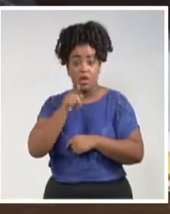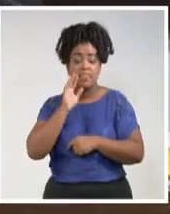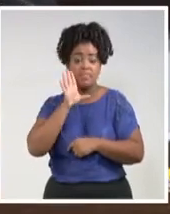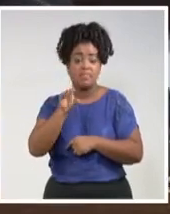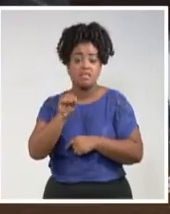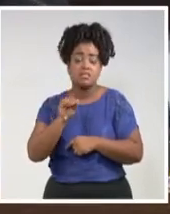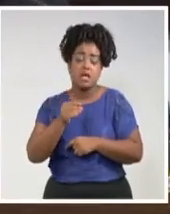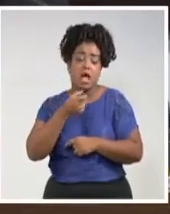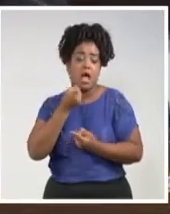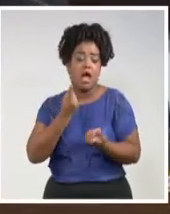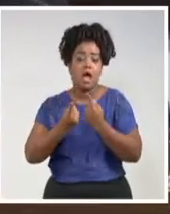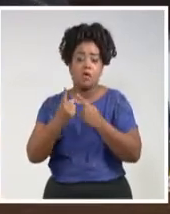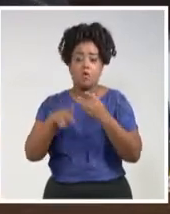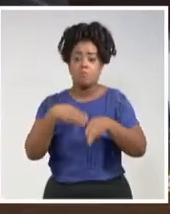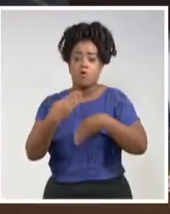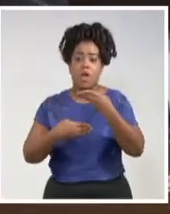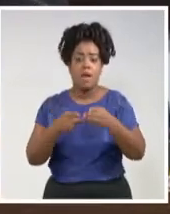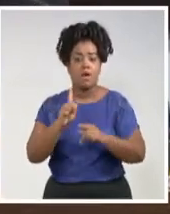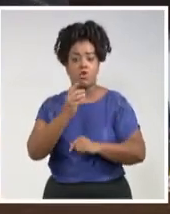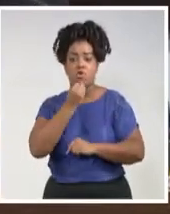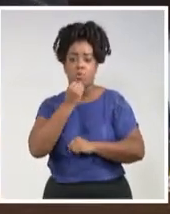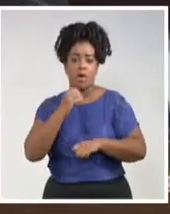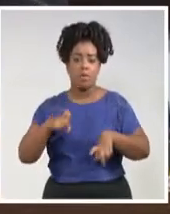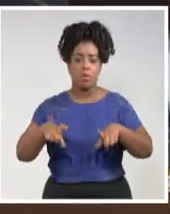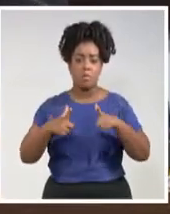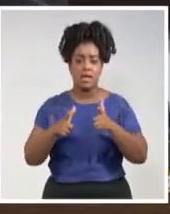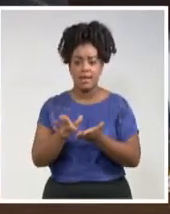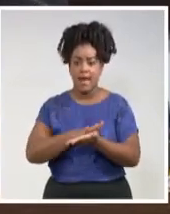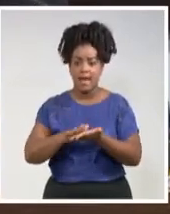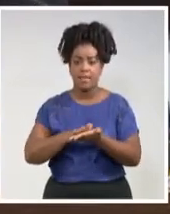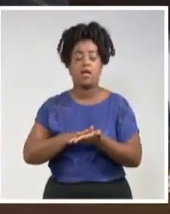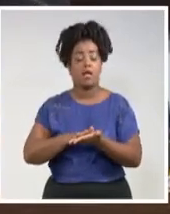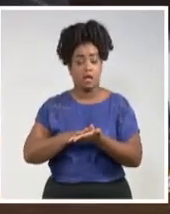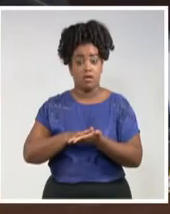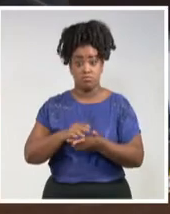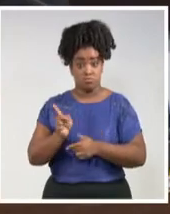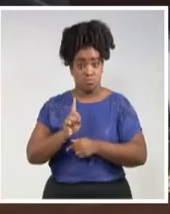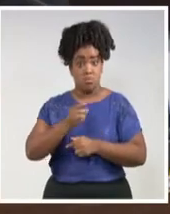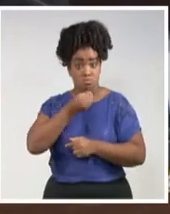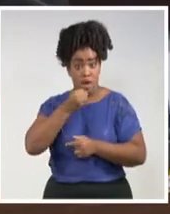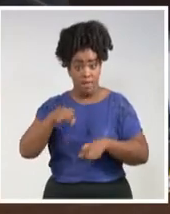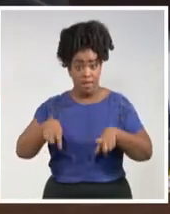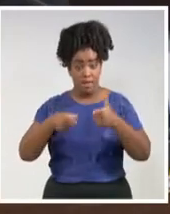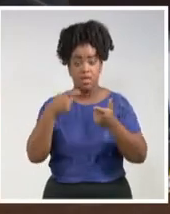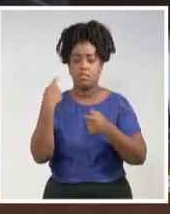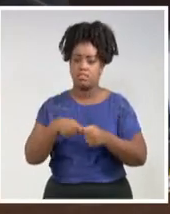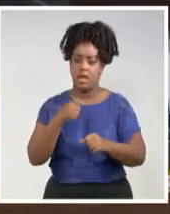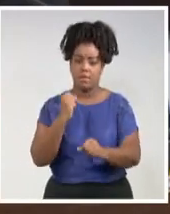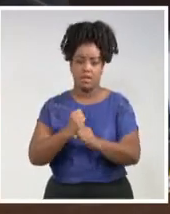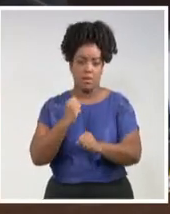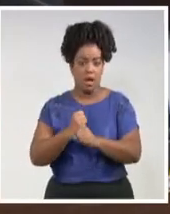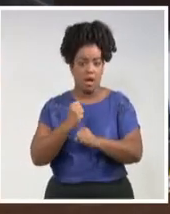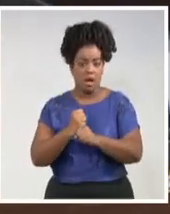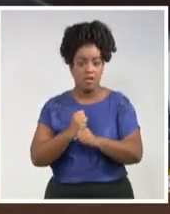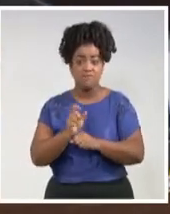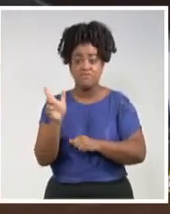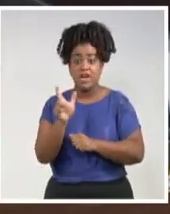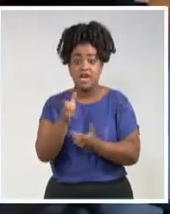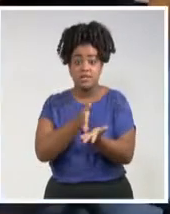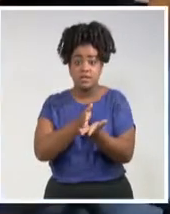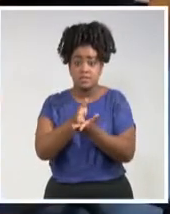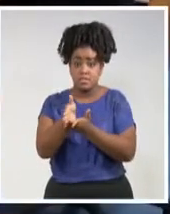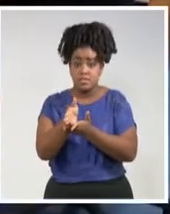nosotros no podemos cumplir el compromiso. Nadie lo ha dicho. Y por tanto la fecha sigue en